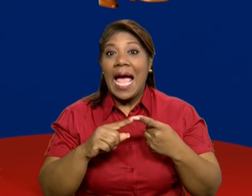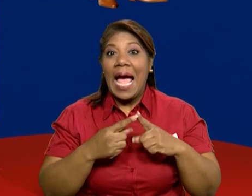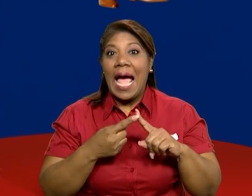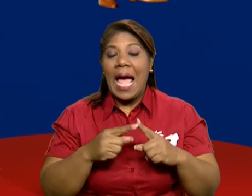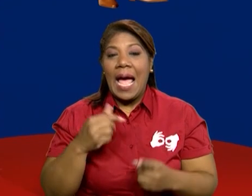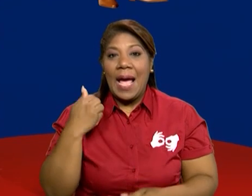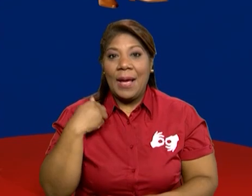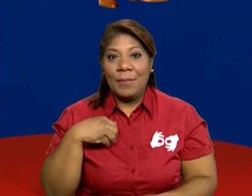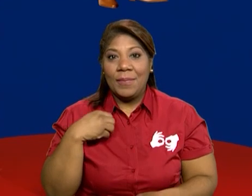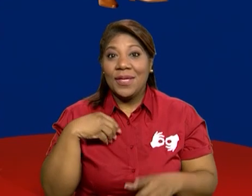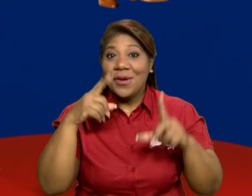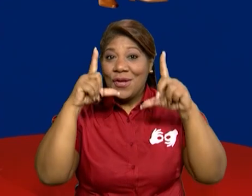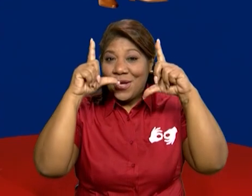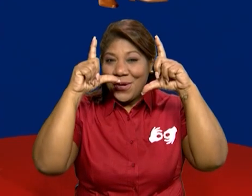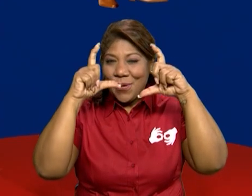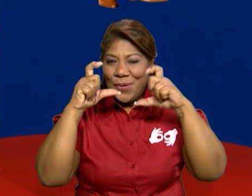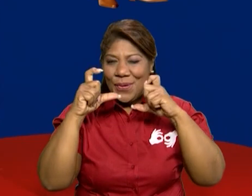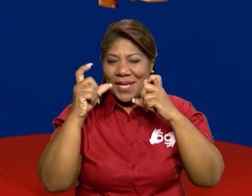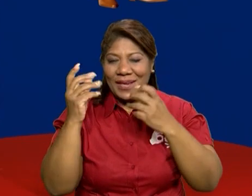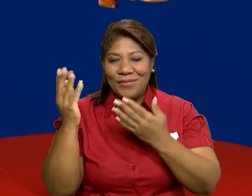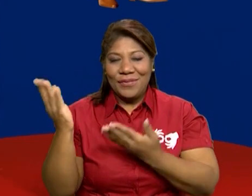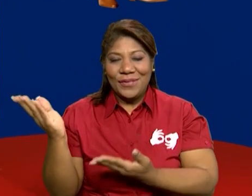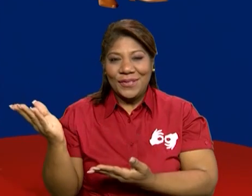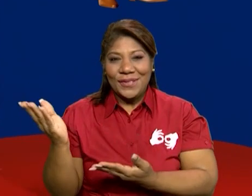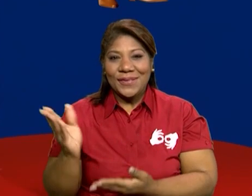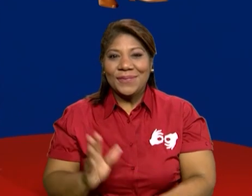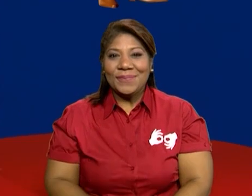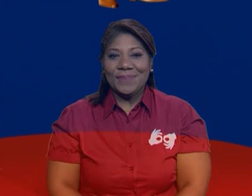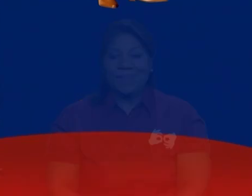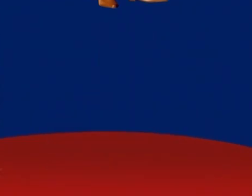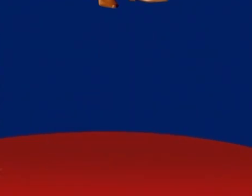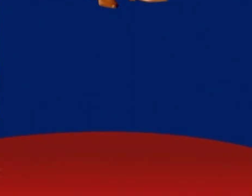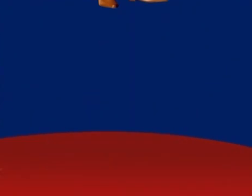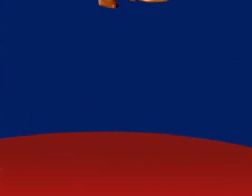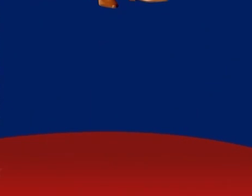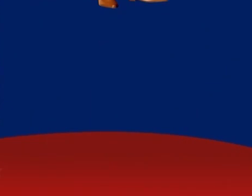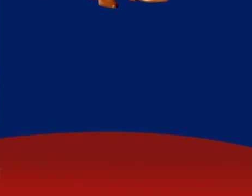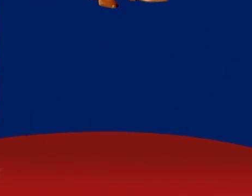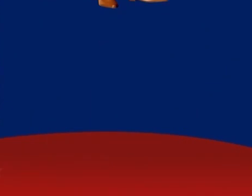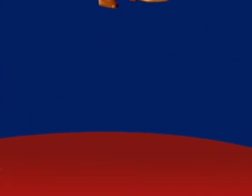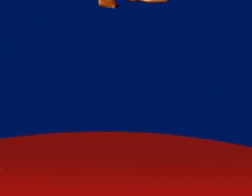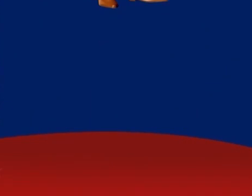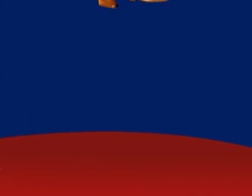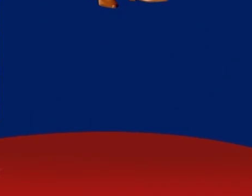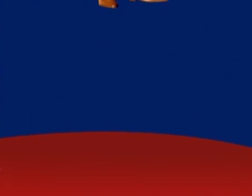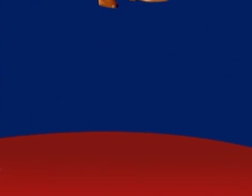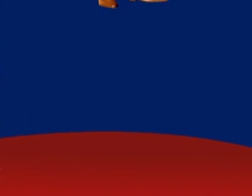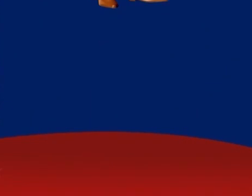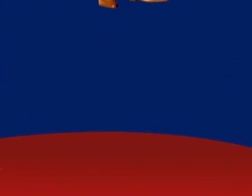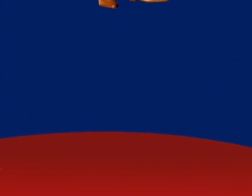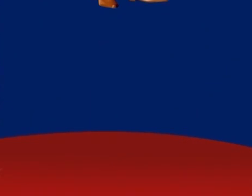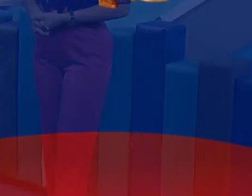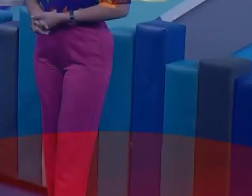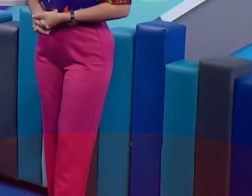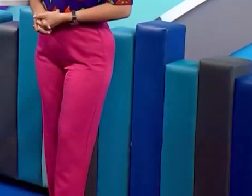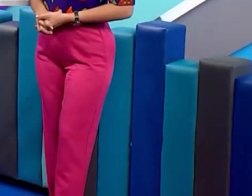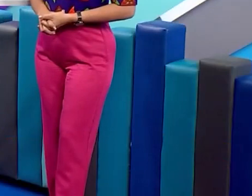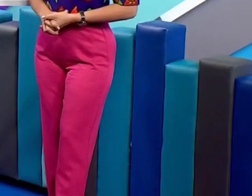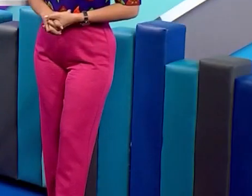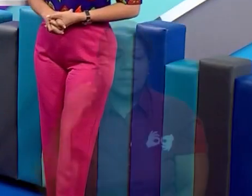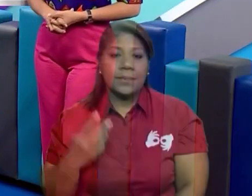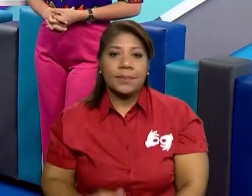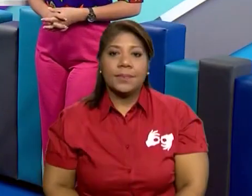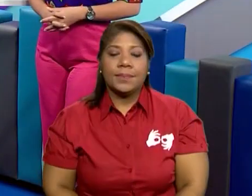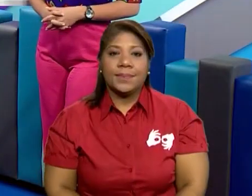momento de que le tomes captura de pantalla porque en casa vas a realizar las actividades que están allí. Más